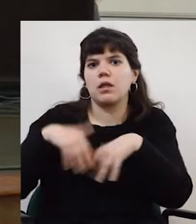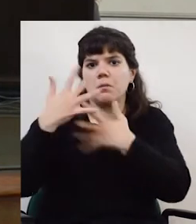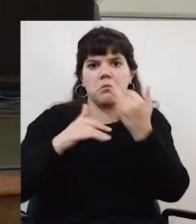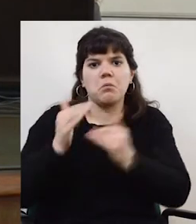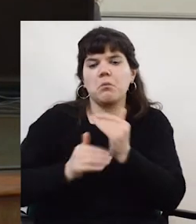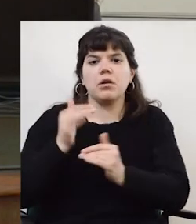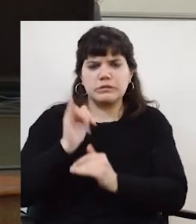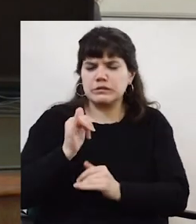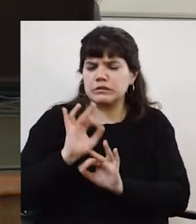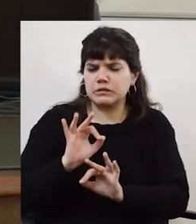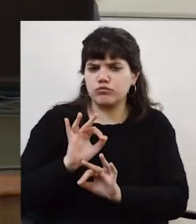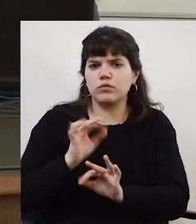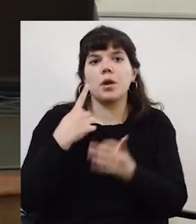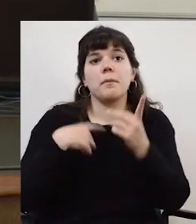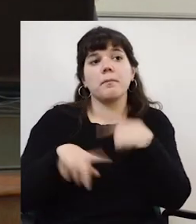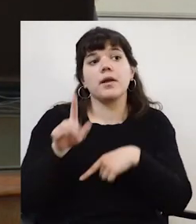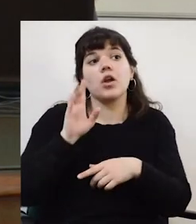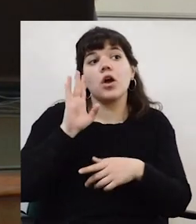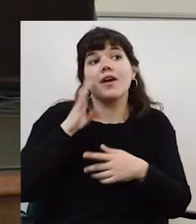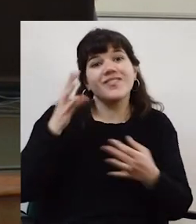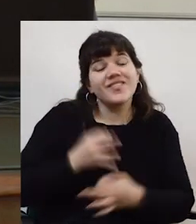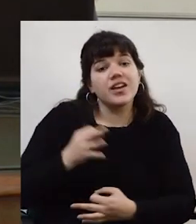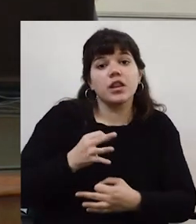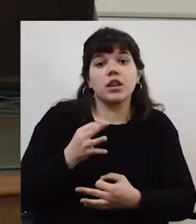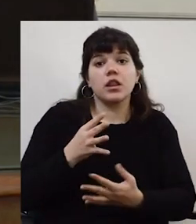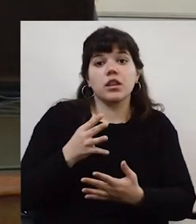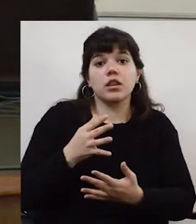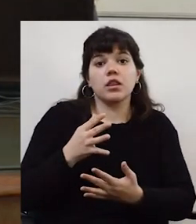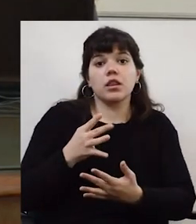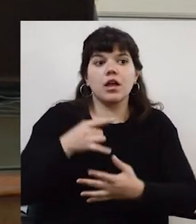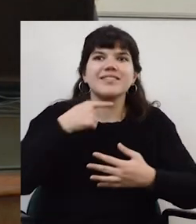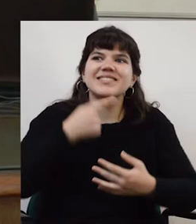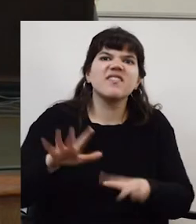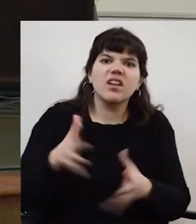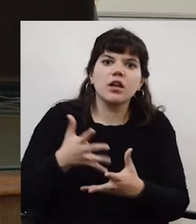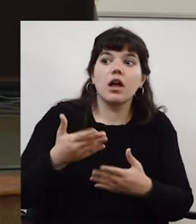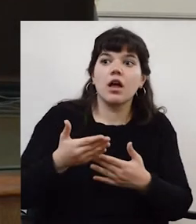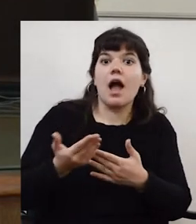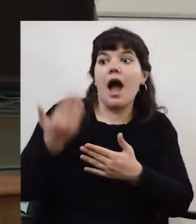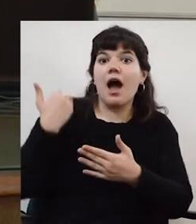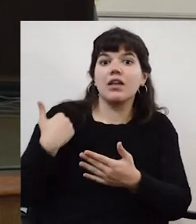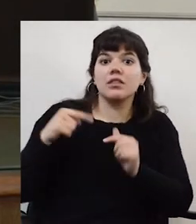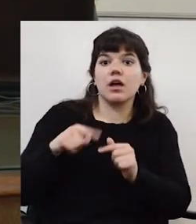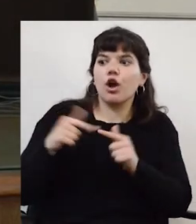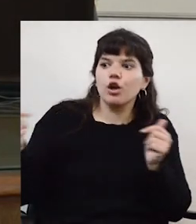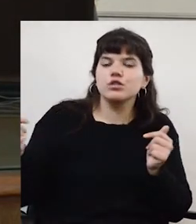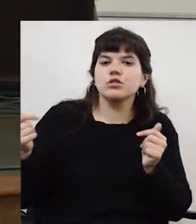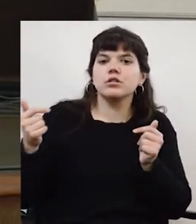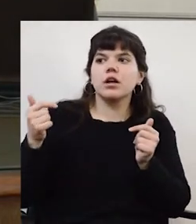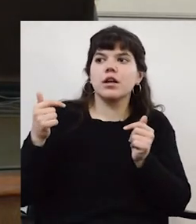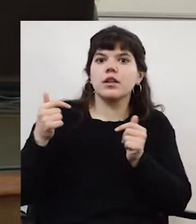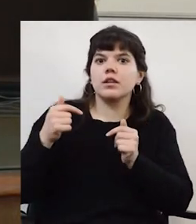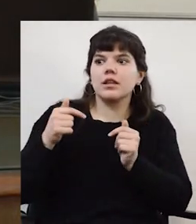chiquito, digo, sí, pero en realidad lo que sirve es que atrás tenés cosas que son